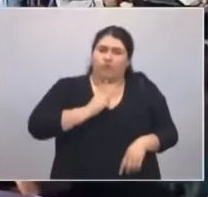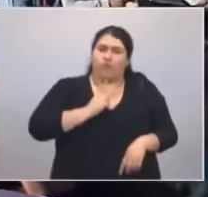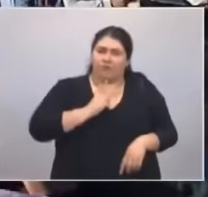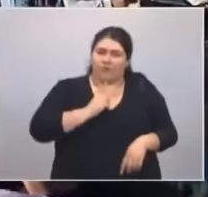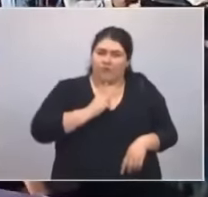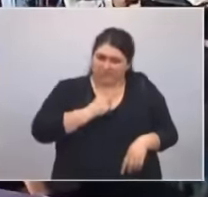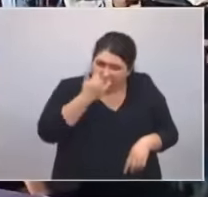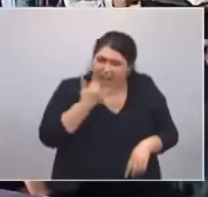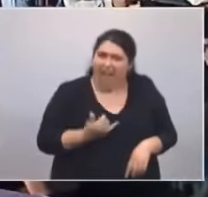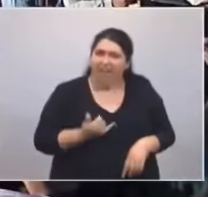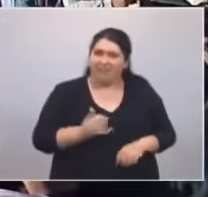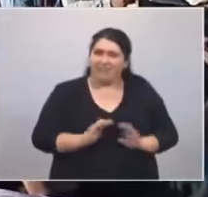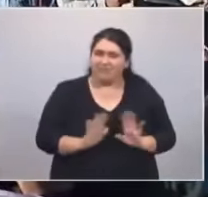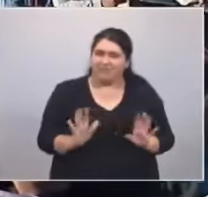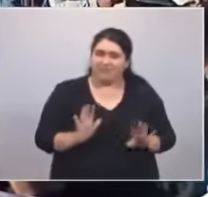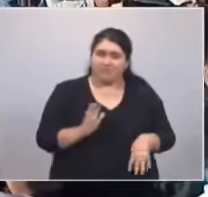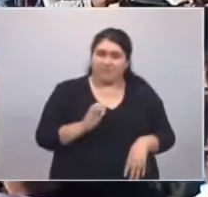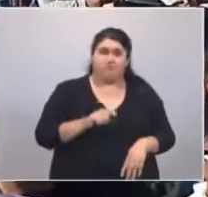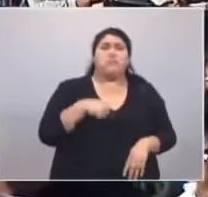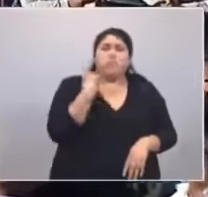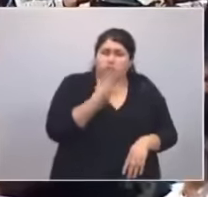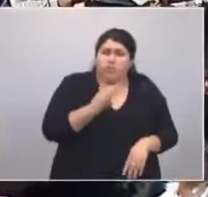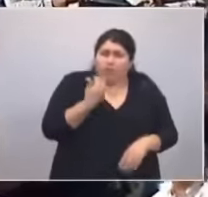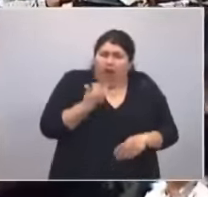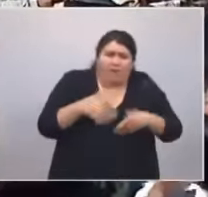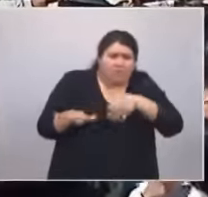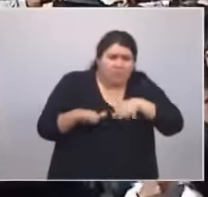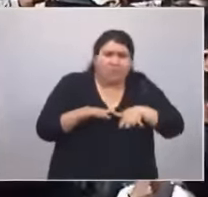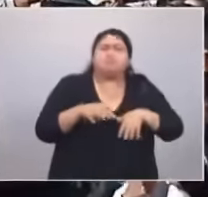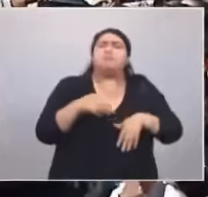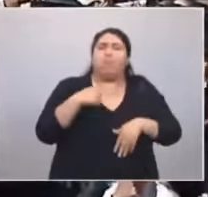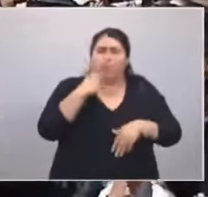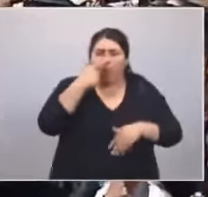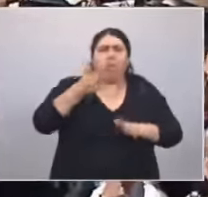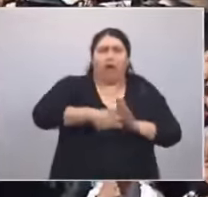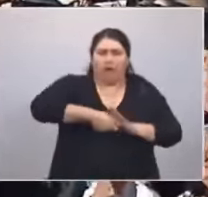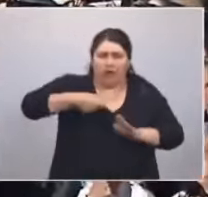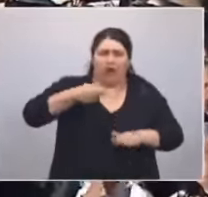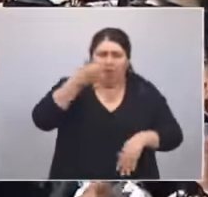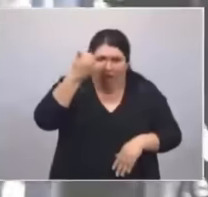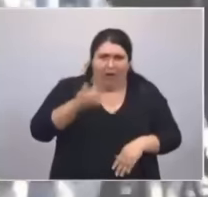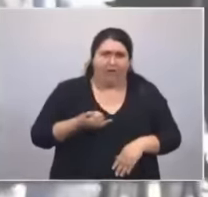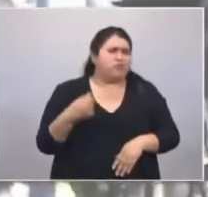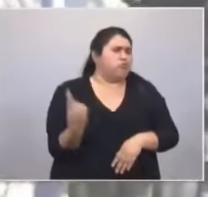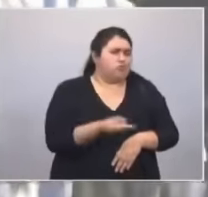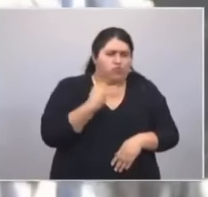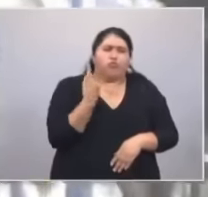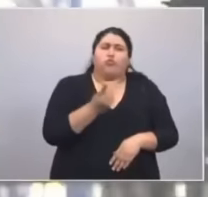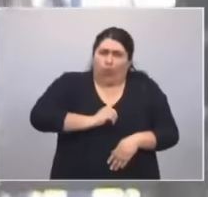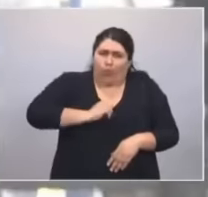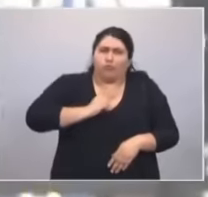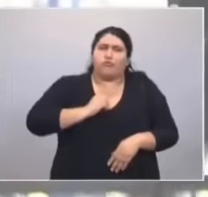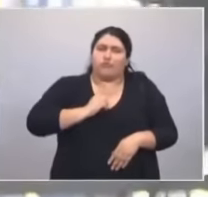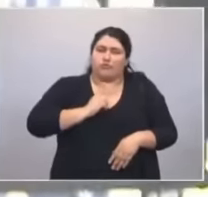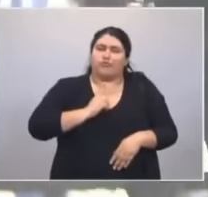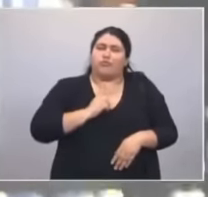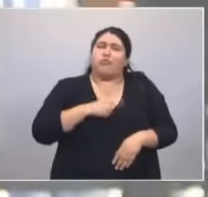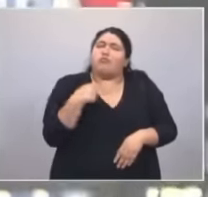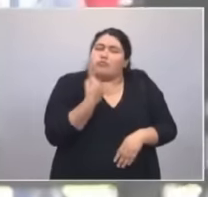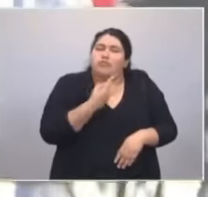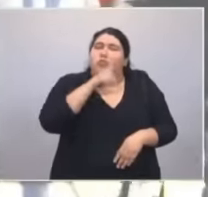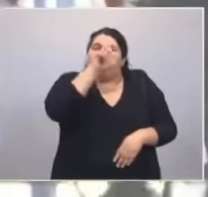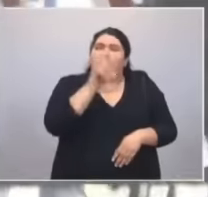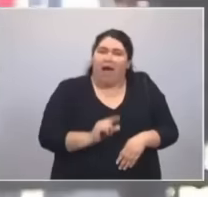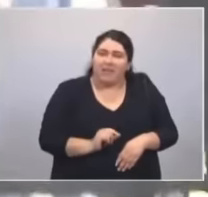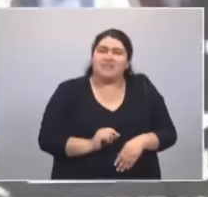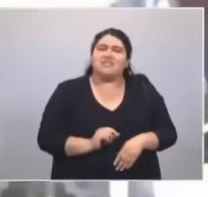que tiene la cuarta reserva de petróleo. Estamos orgullosos de ser un país